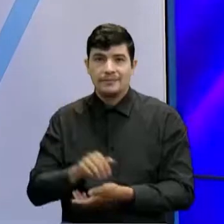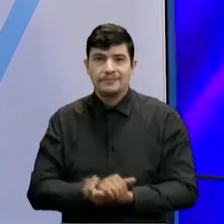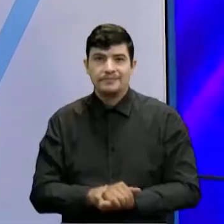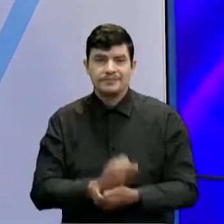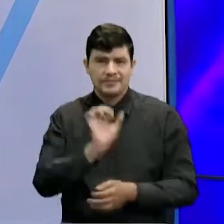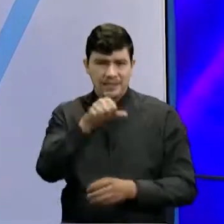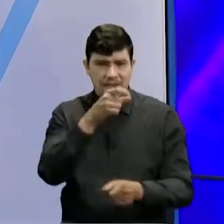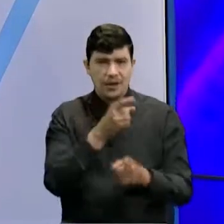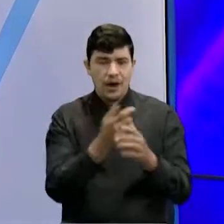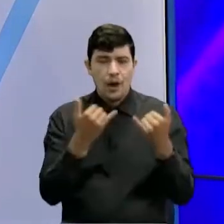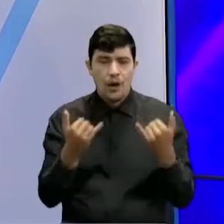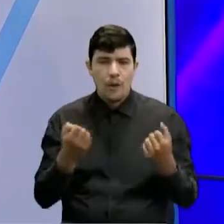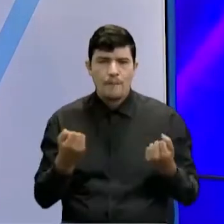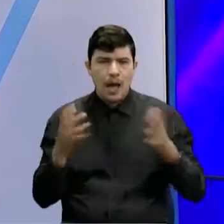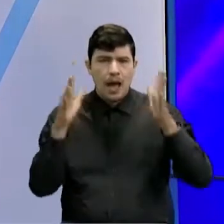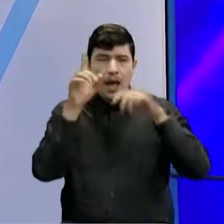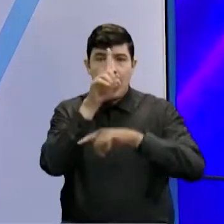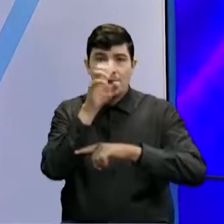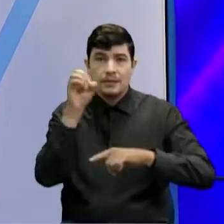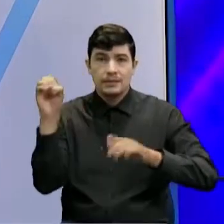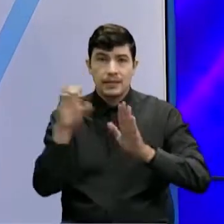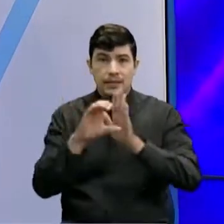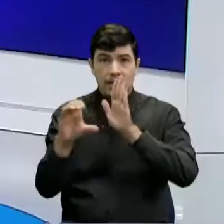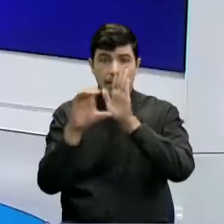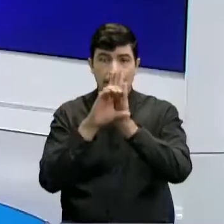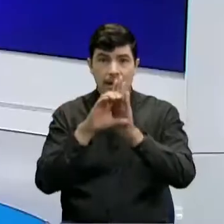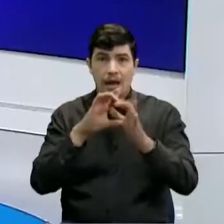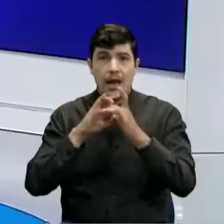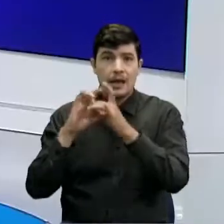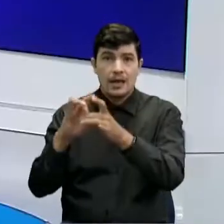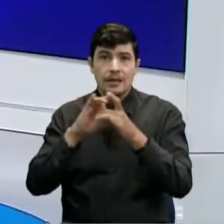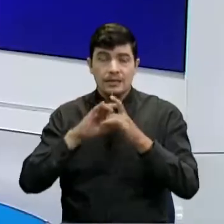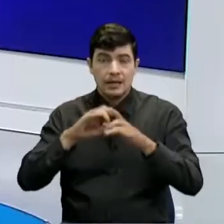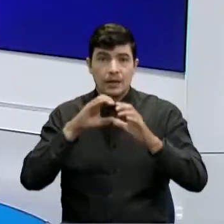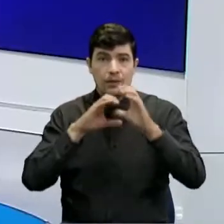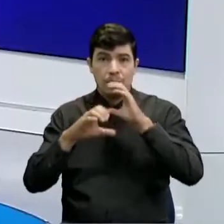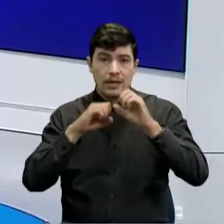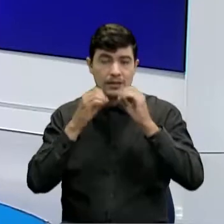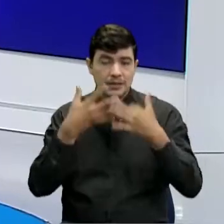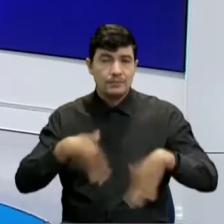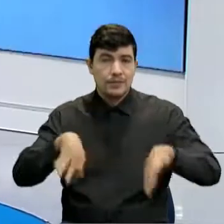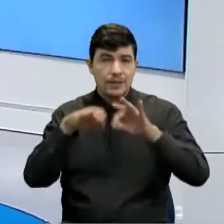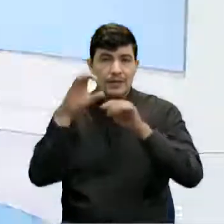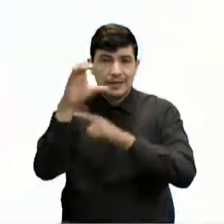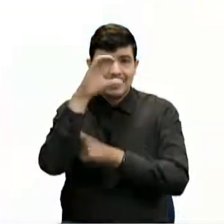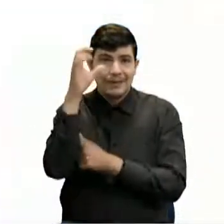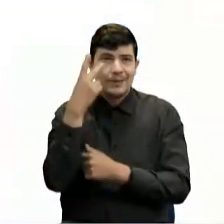Muy bien, y hoy celebramos 100 capítulos de la alianza de medios públicos más importante del país.